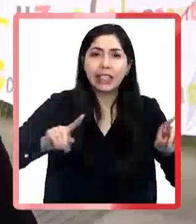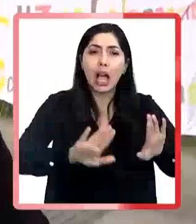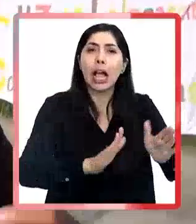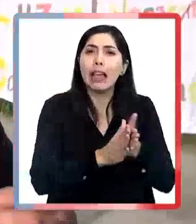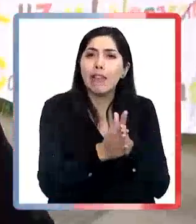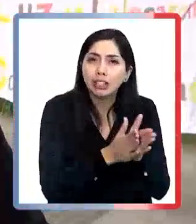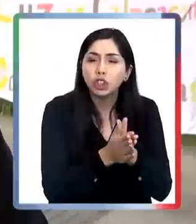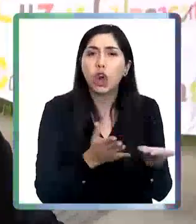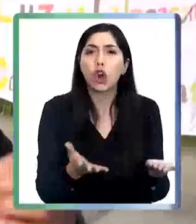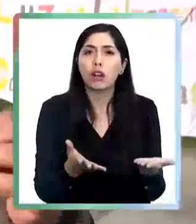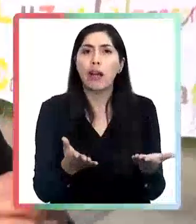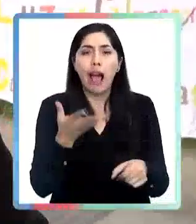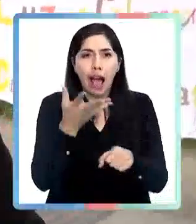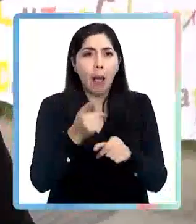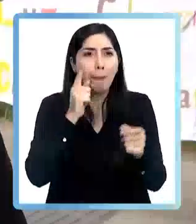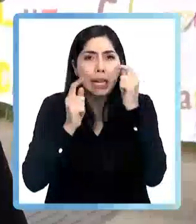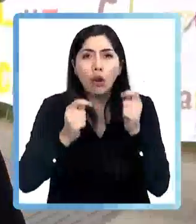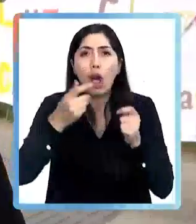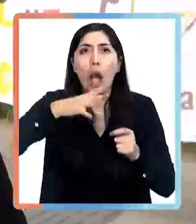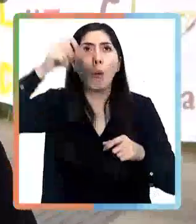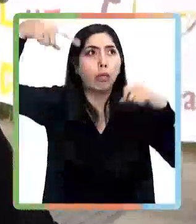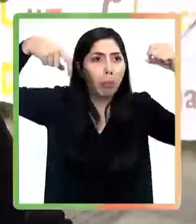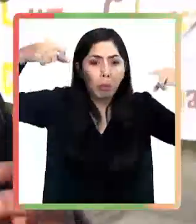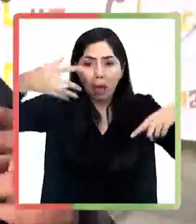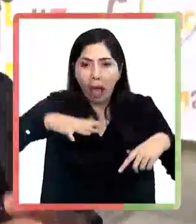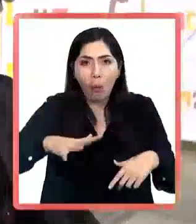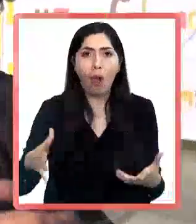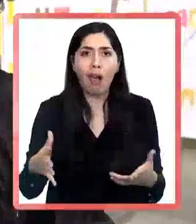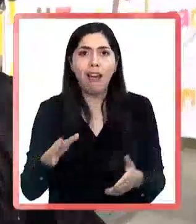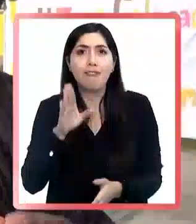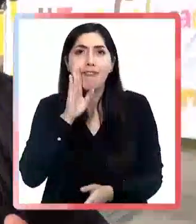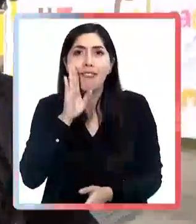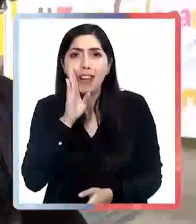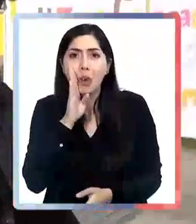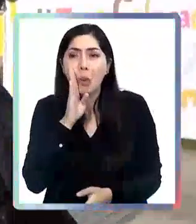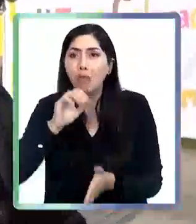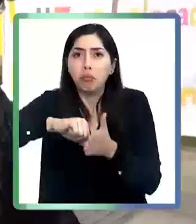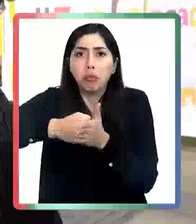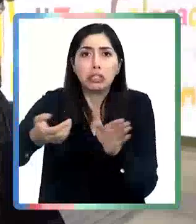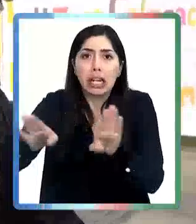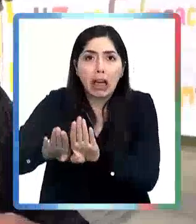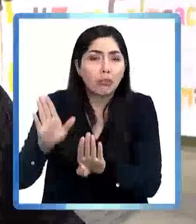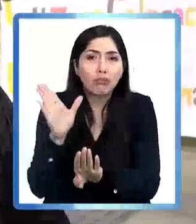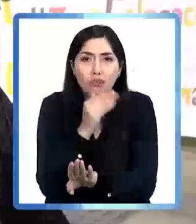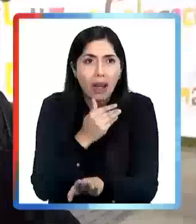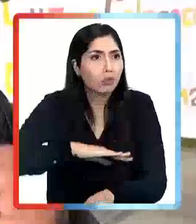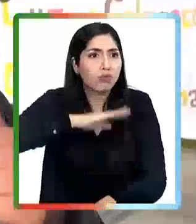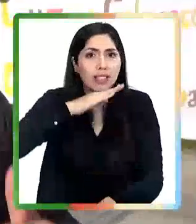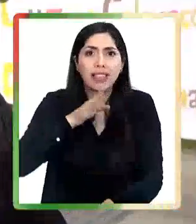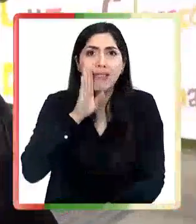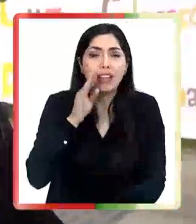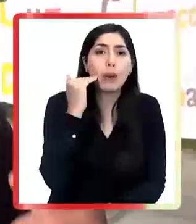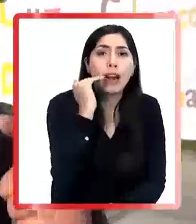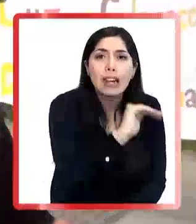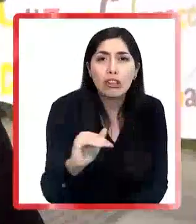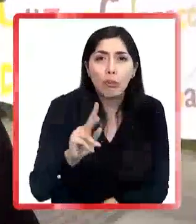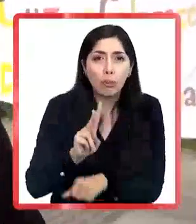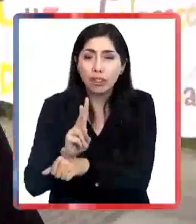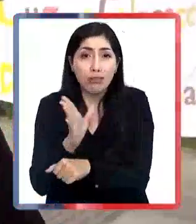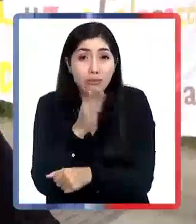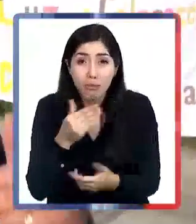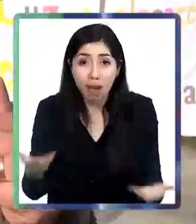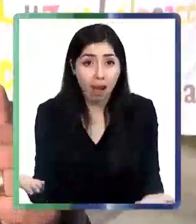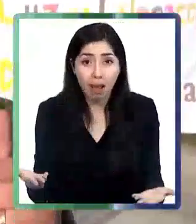calefacción, tenemos peligros, tenemos aposamiento de agua, tenemos baños inhabilitados, no tenemos baños suficientes ni para los niños ni los